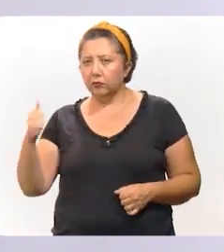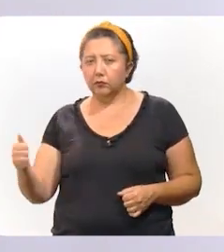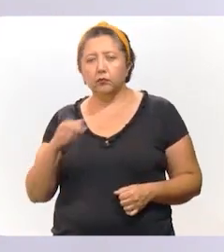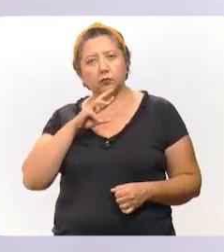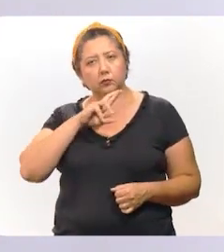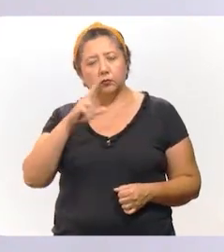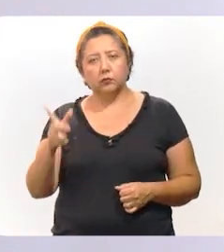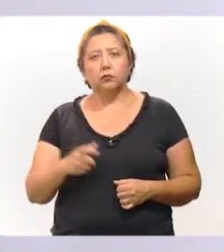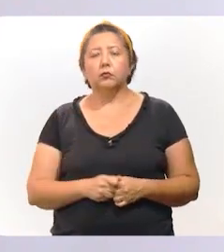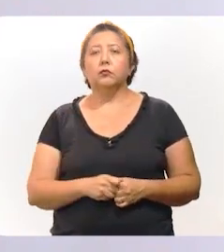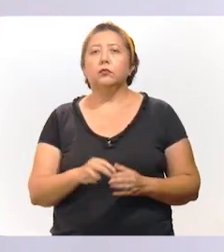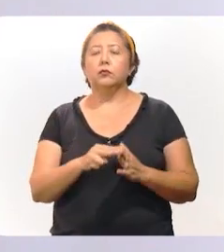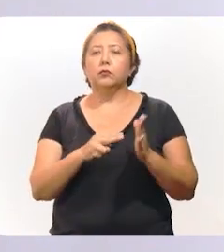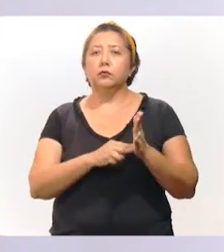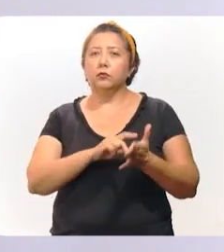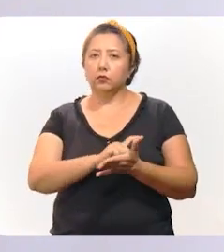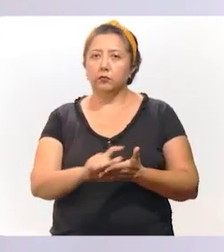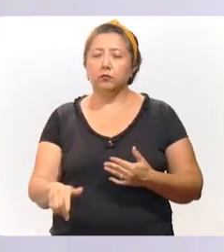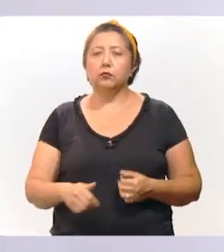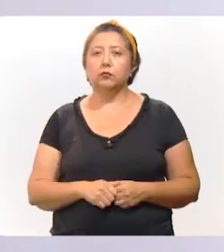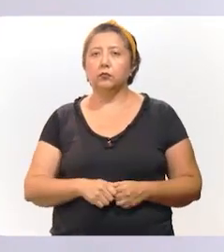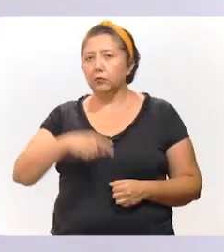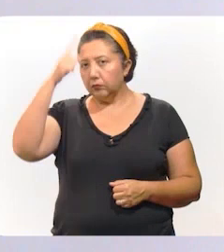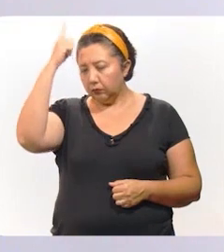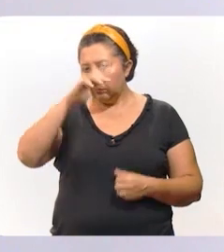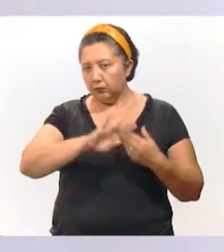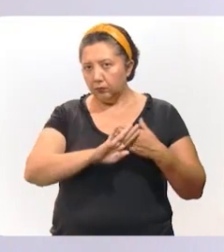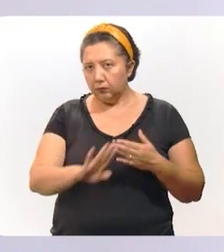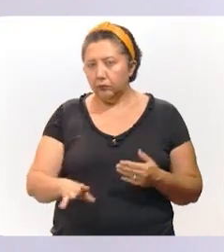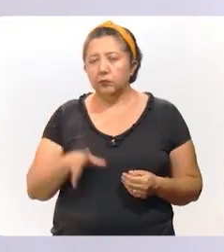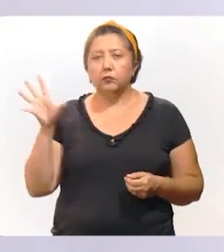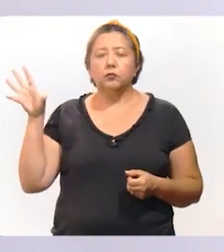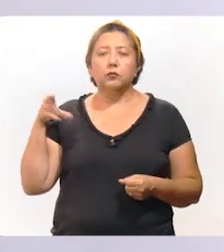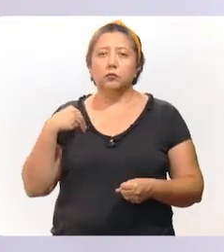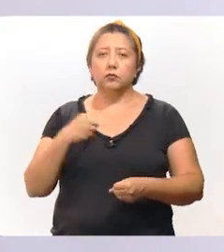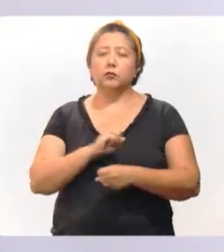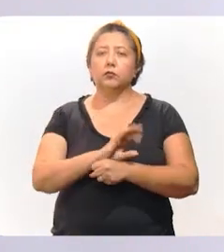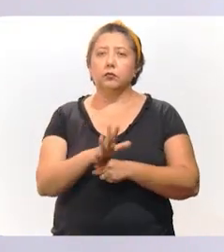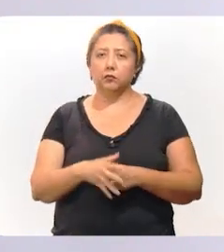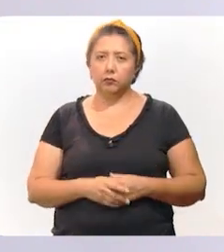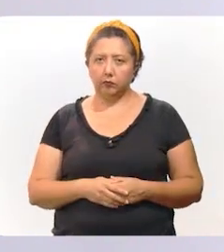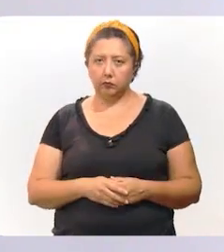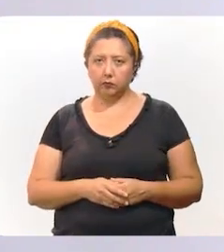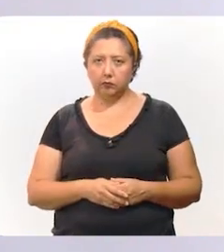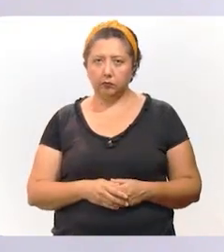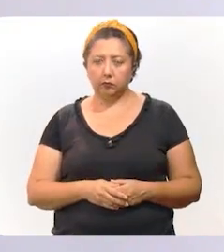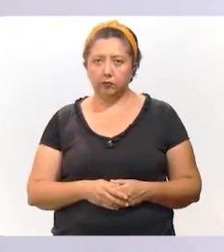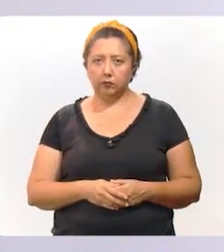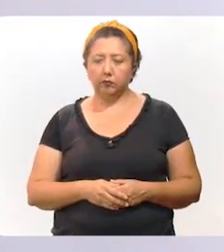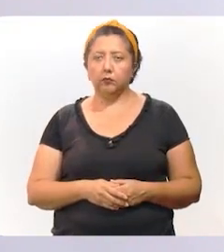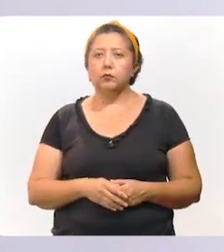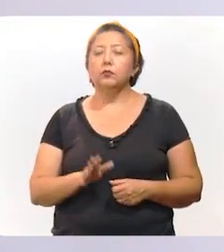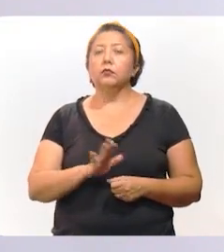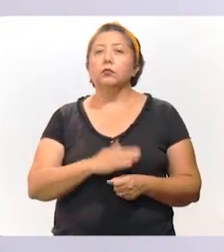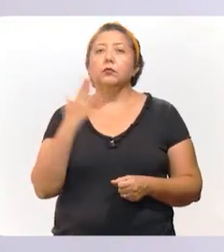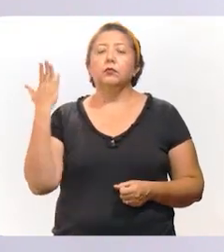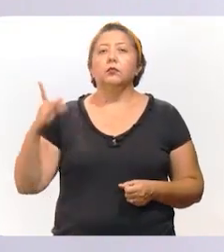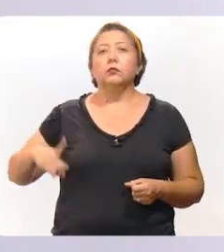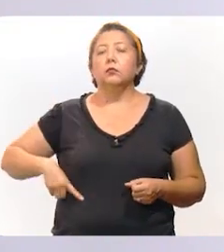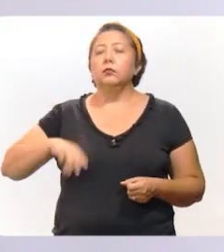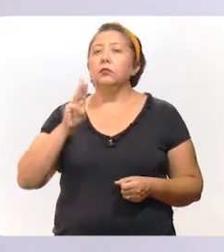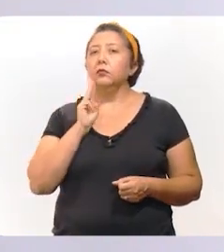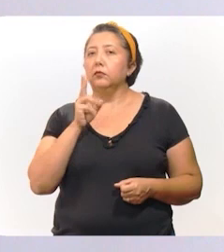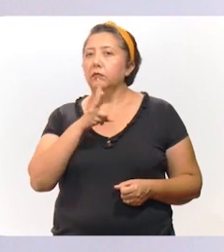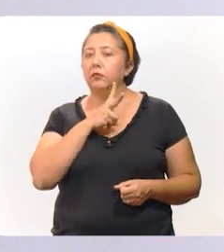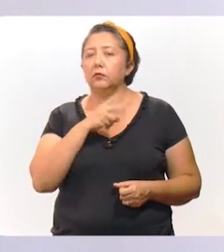el fortalecimiento de las medidas de higiene, para prevenir la transmisión del coronavirus. Por gestiones del gobernador